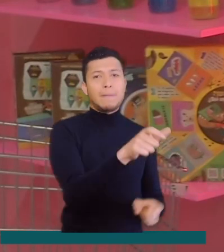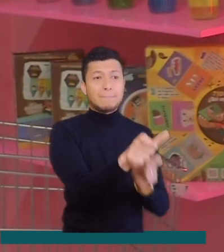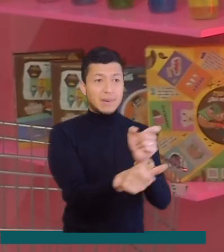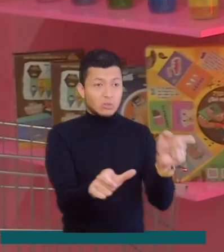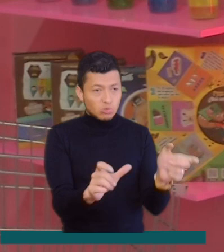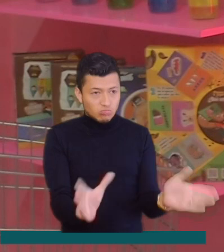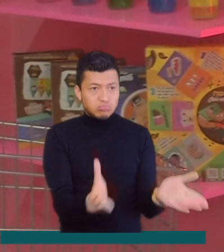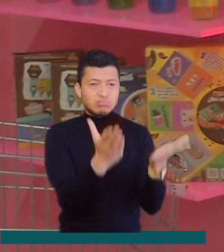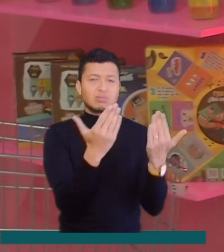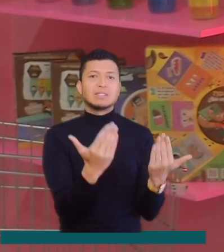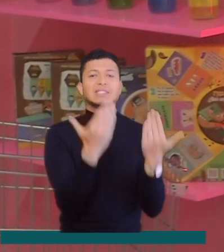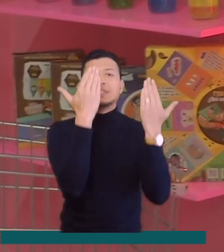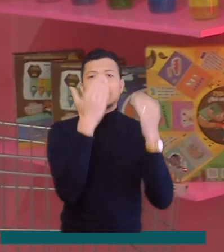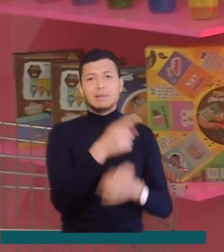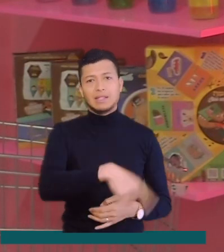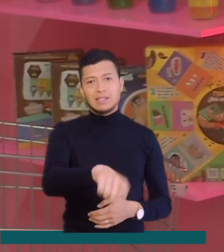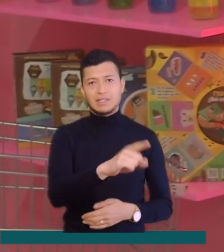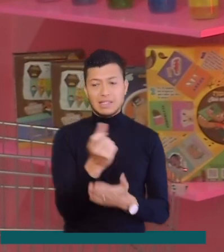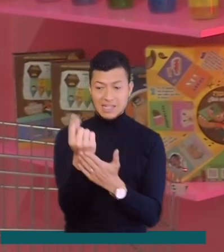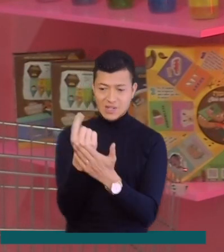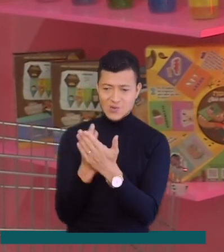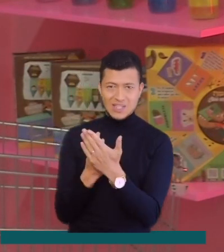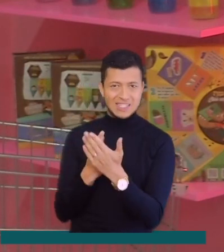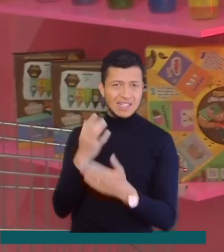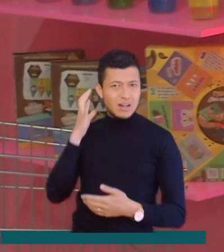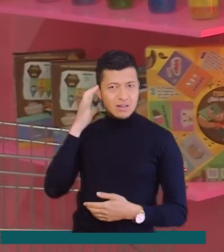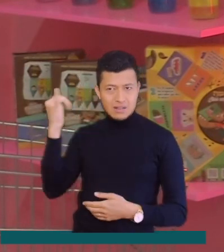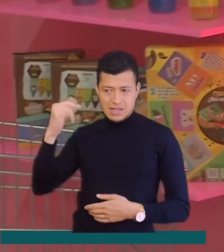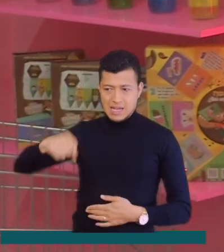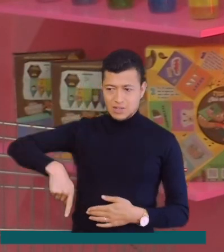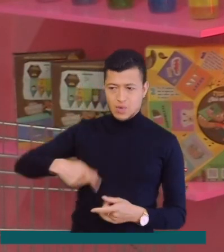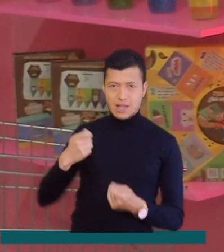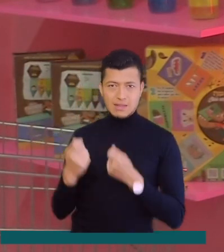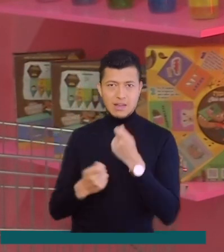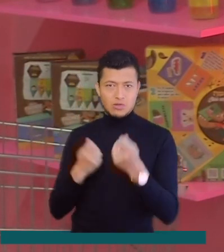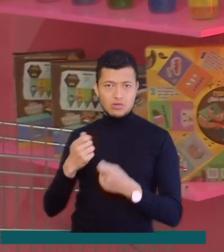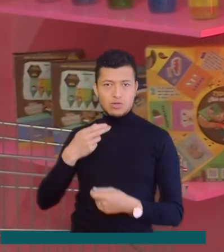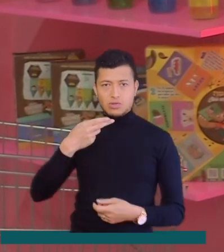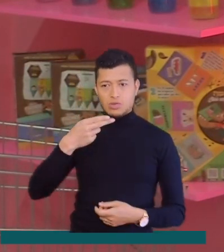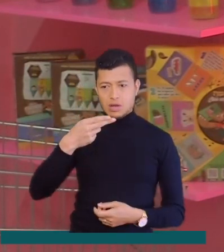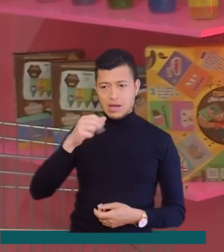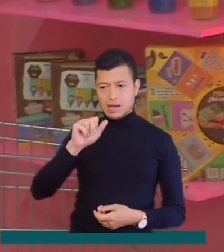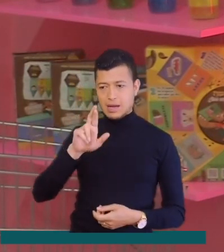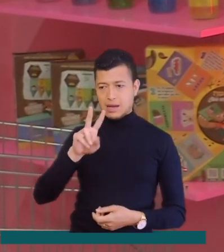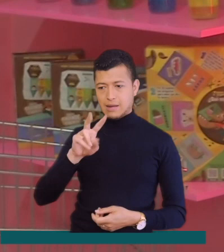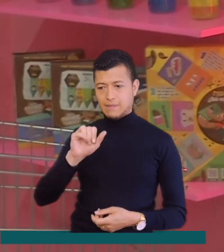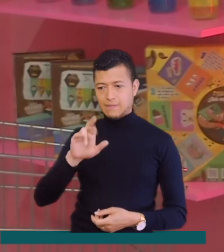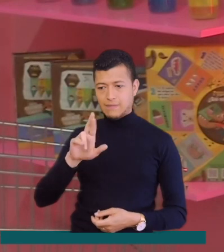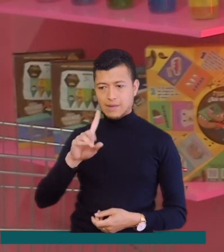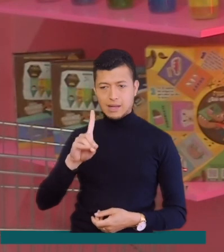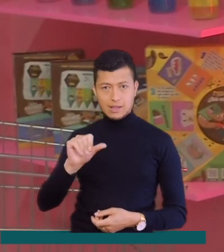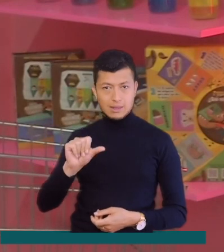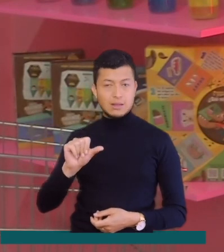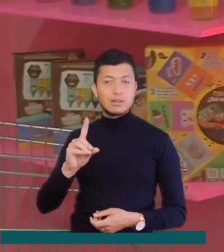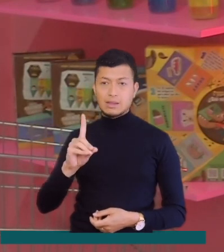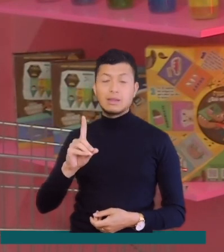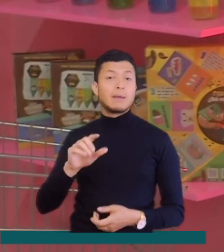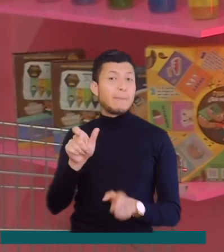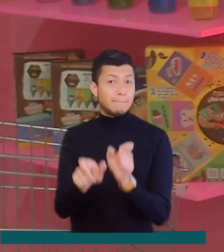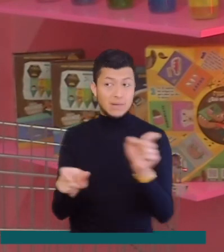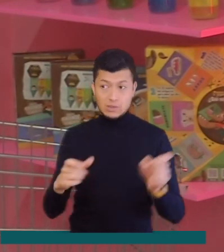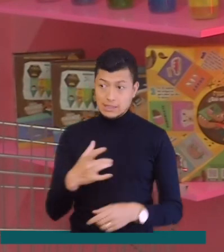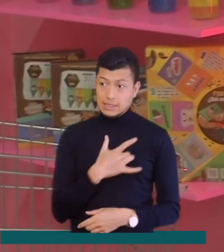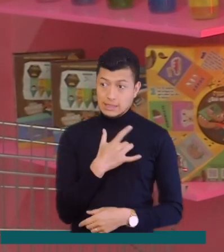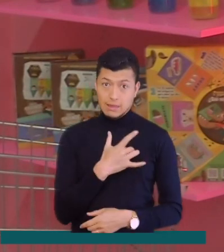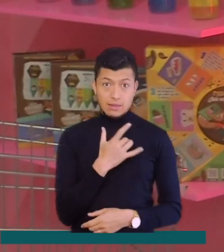de algunas personas, pues según una encuesta realizada por la Escuela de Negocios de Harvard, la gente se siente muchísimo más